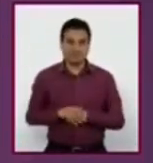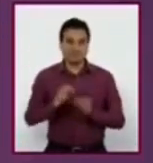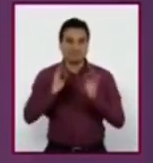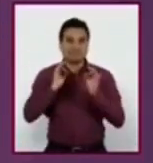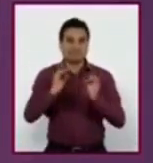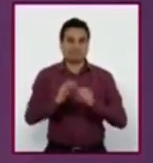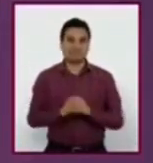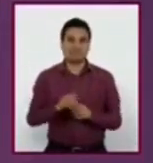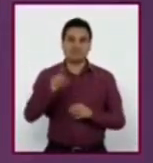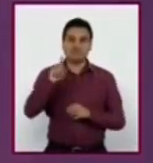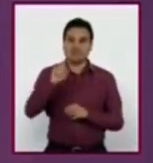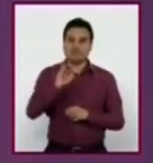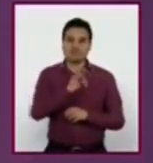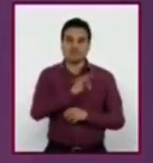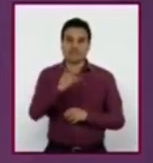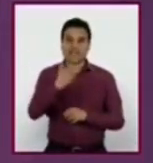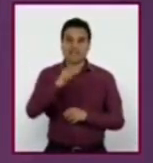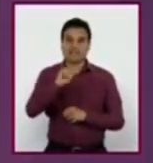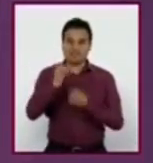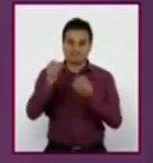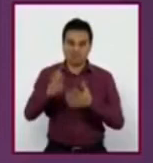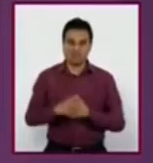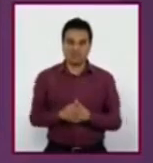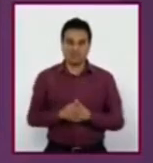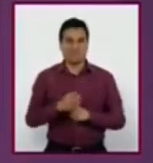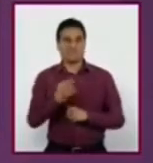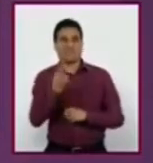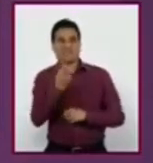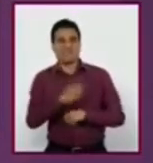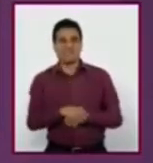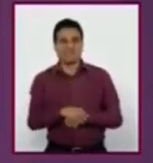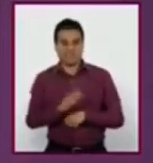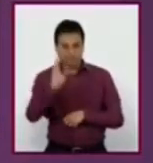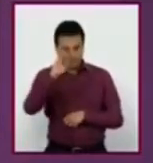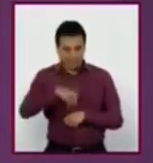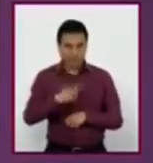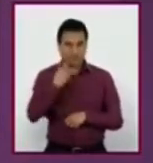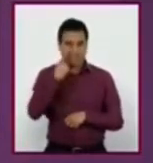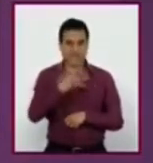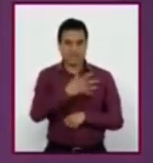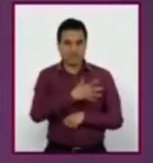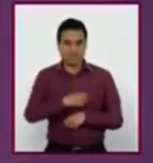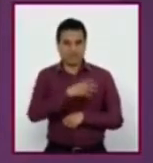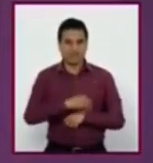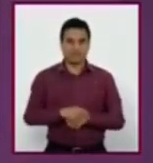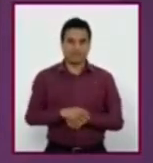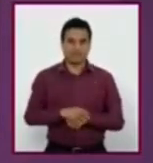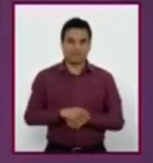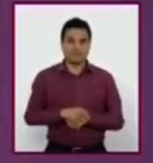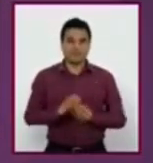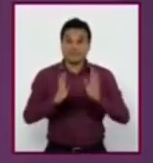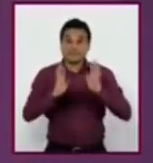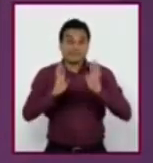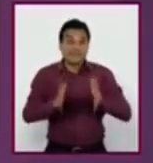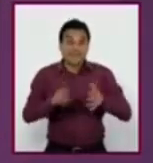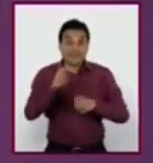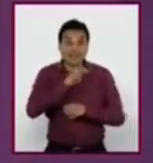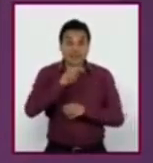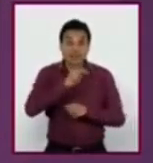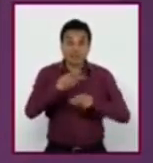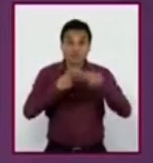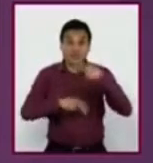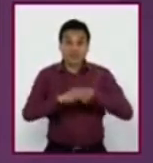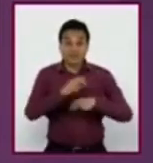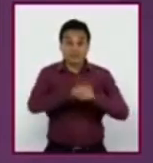lurio, pues hasta un ate. ¡Meh, puchi! Ven, verás, mijo. Cámelo, que ya están llegando las ballenas.